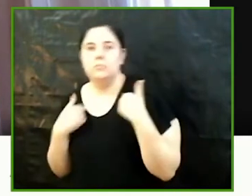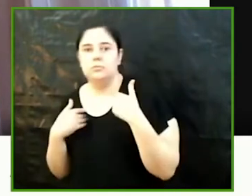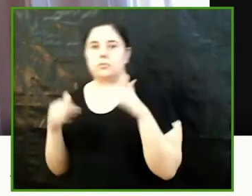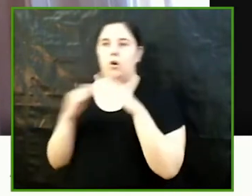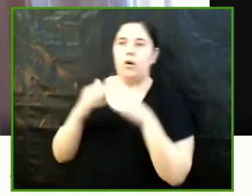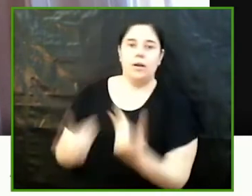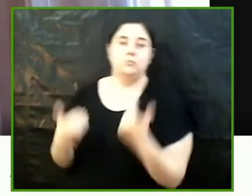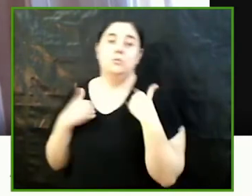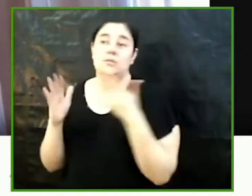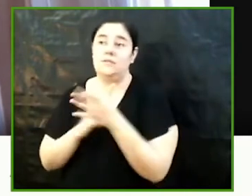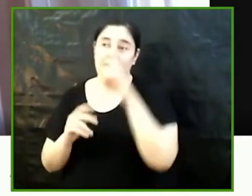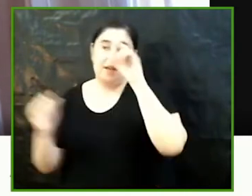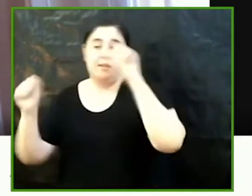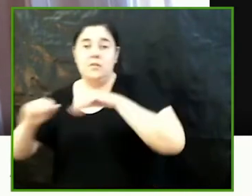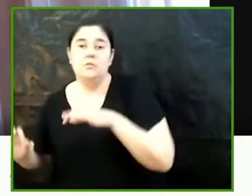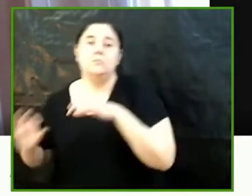consecuente